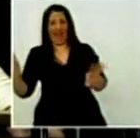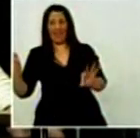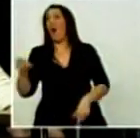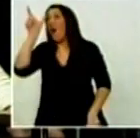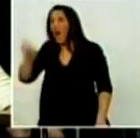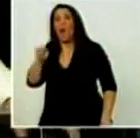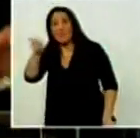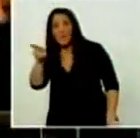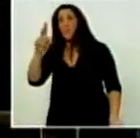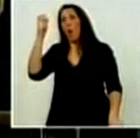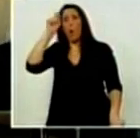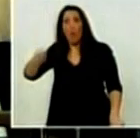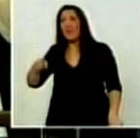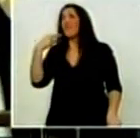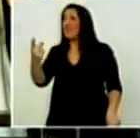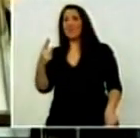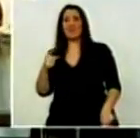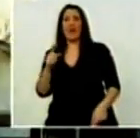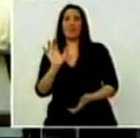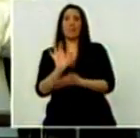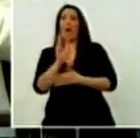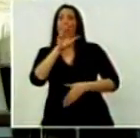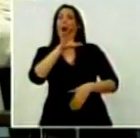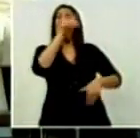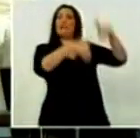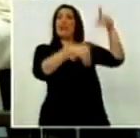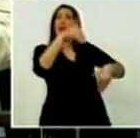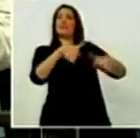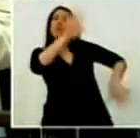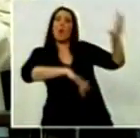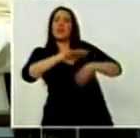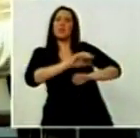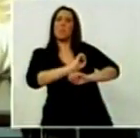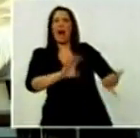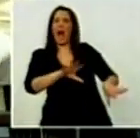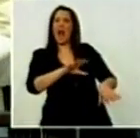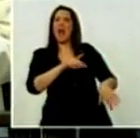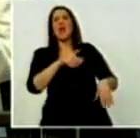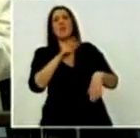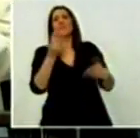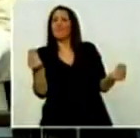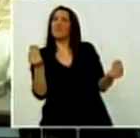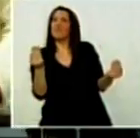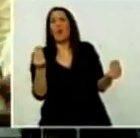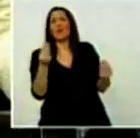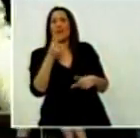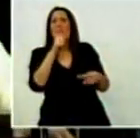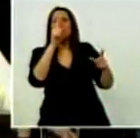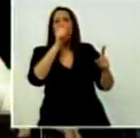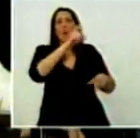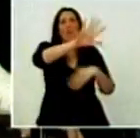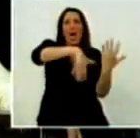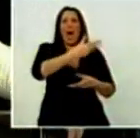que el sistema electoral tiene un problema estructural? ¿Por qué los pobres, los vulnerables,